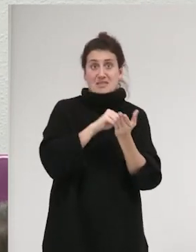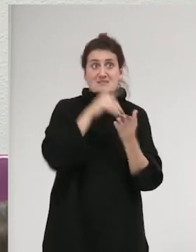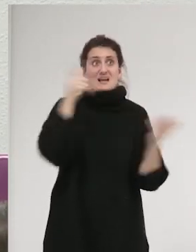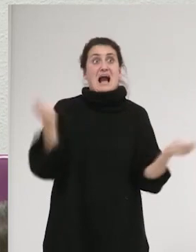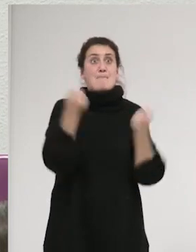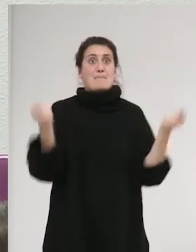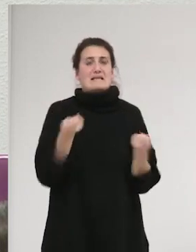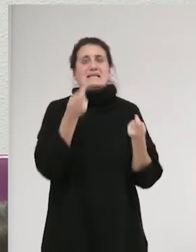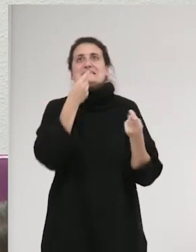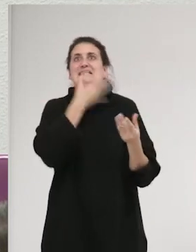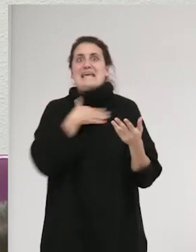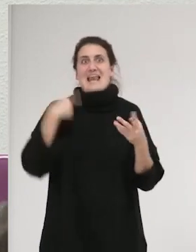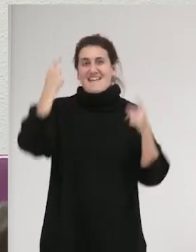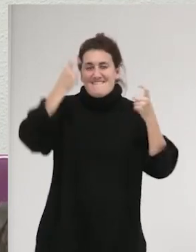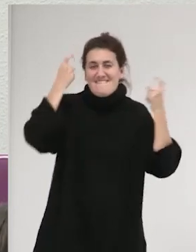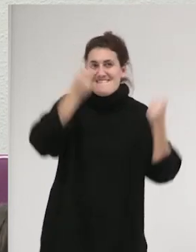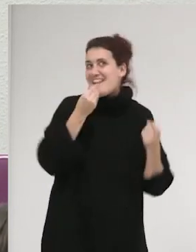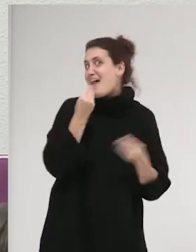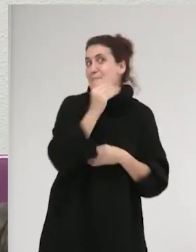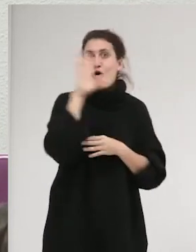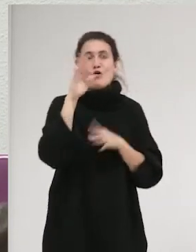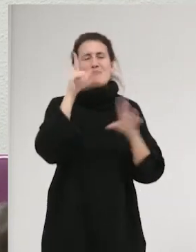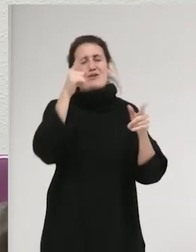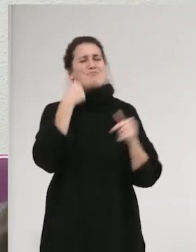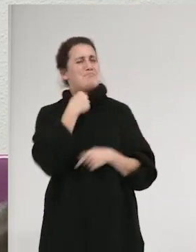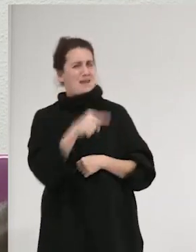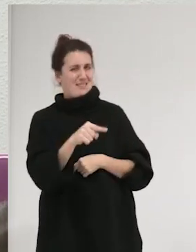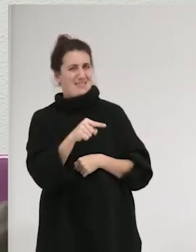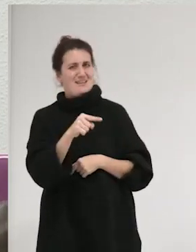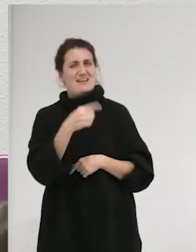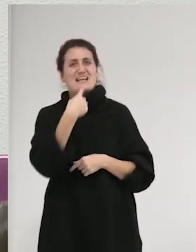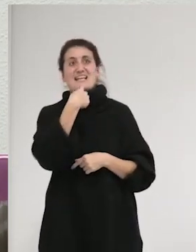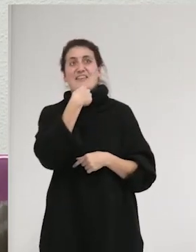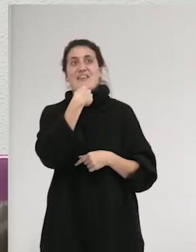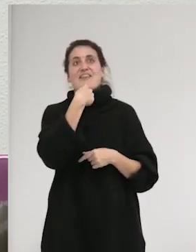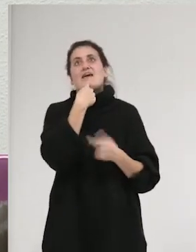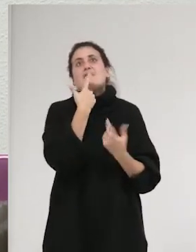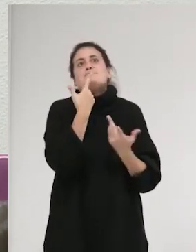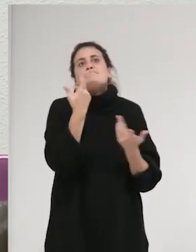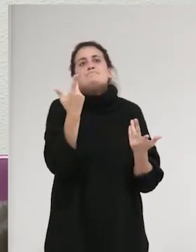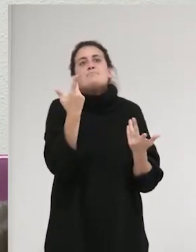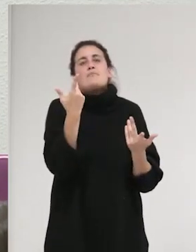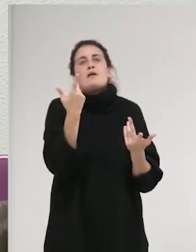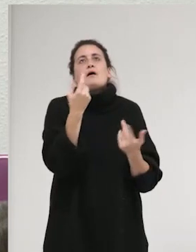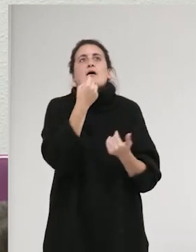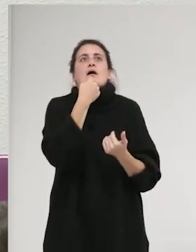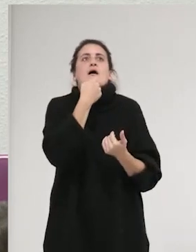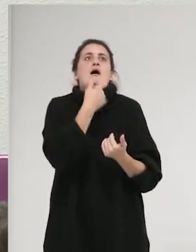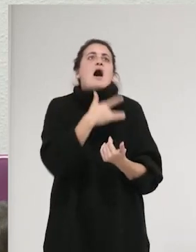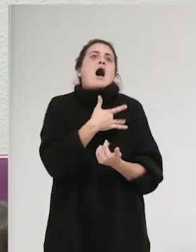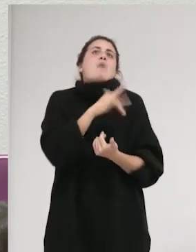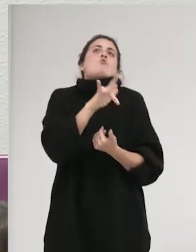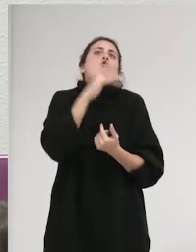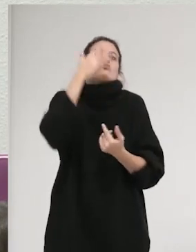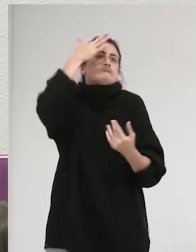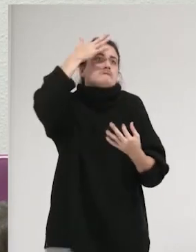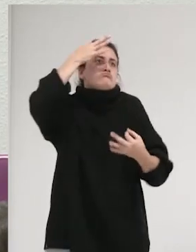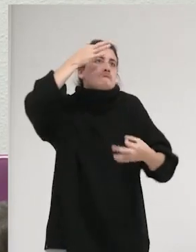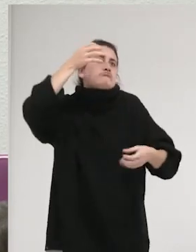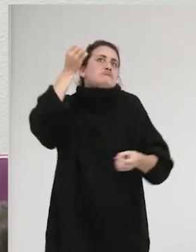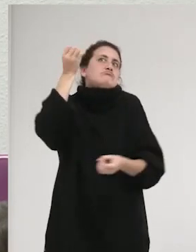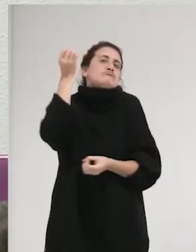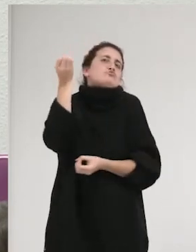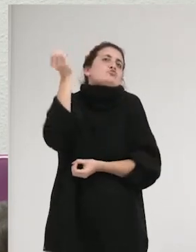intención se pierde y, sobre todo, se está aludiendo a una supuesta amor, que aquí también hay mucho de idílico,